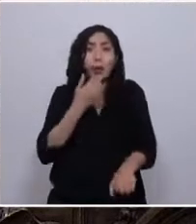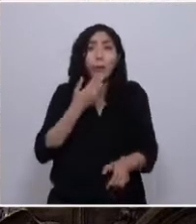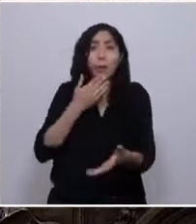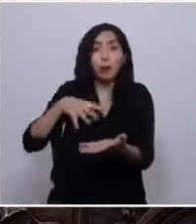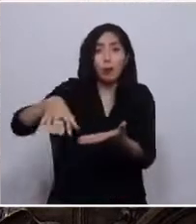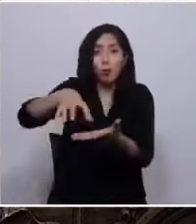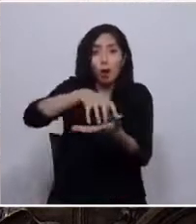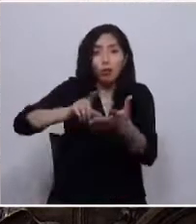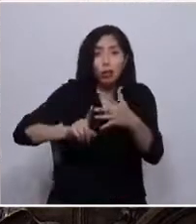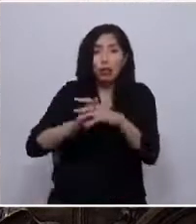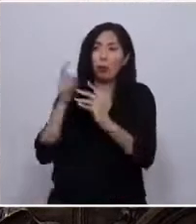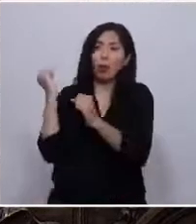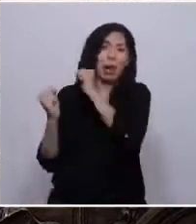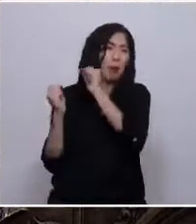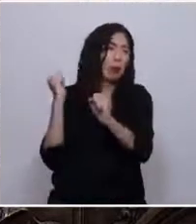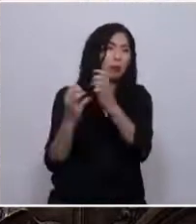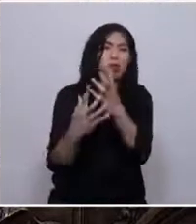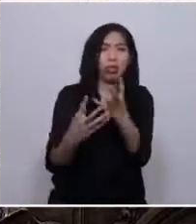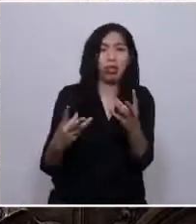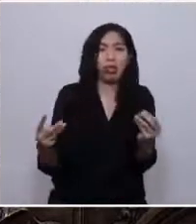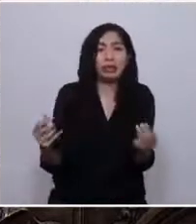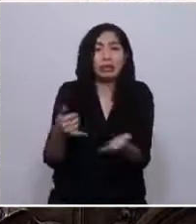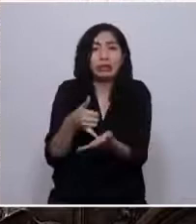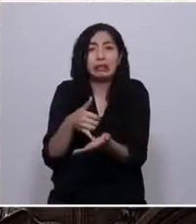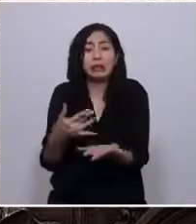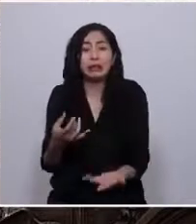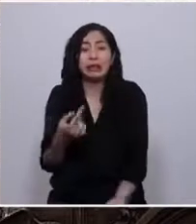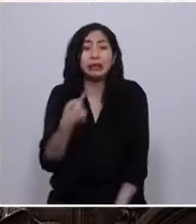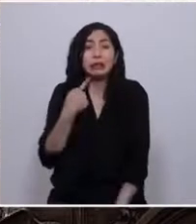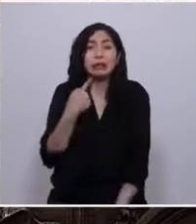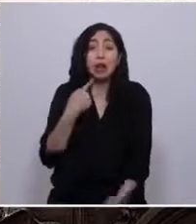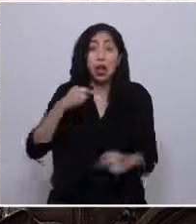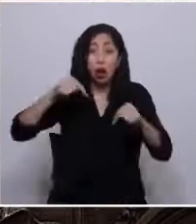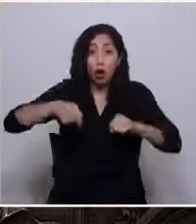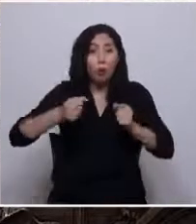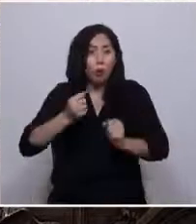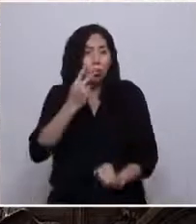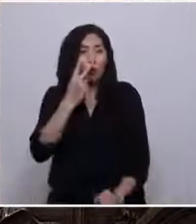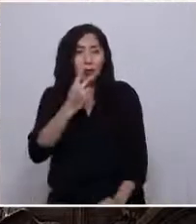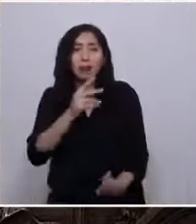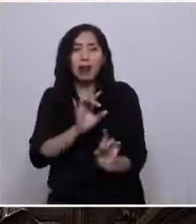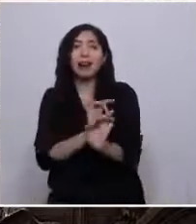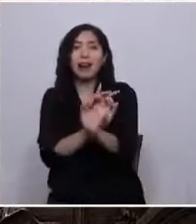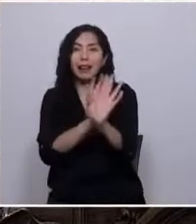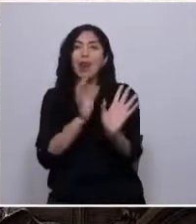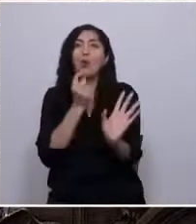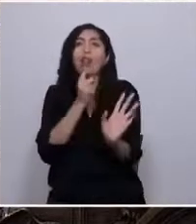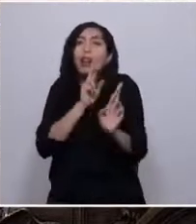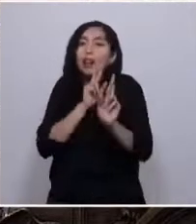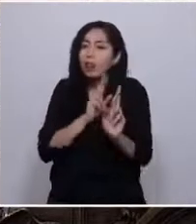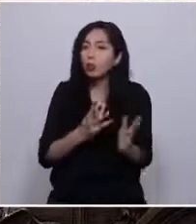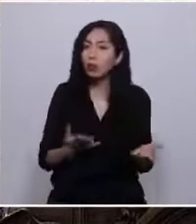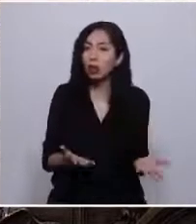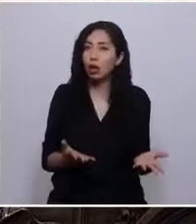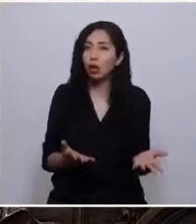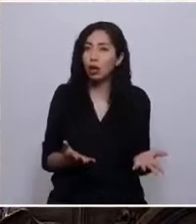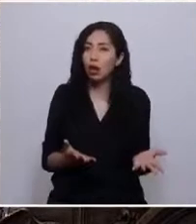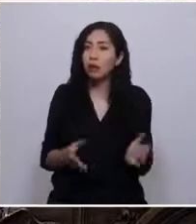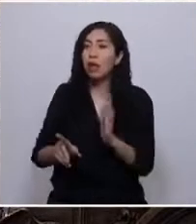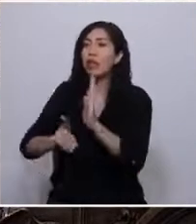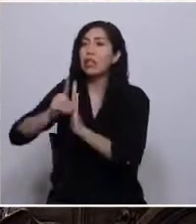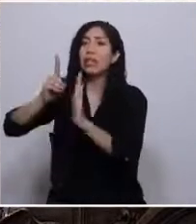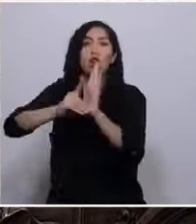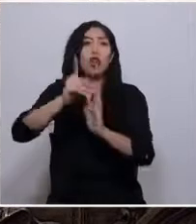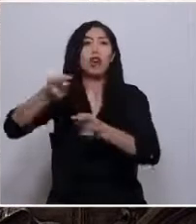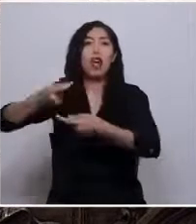condenándolos a la miseria. Hoy podemos ver con más claridad los resultados. El desarrollo de grandes negocios